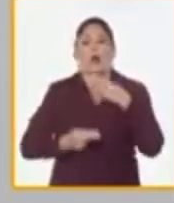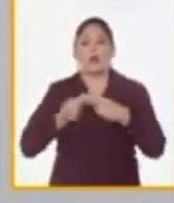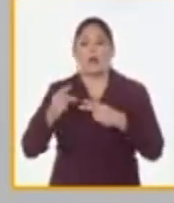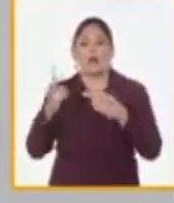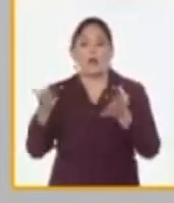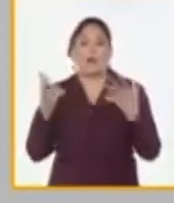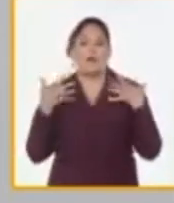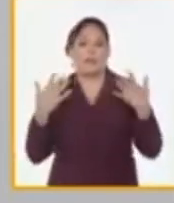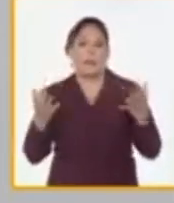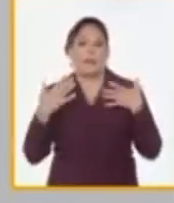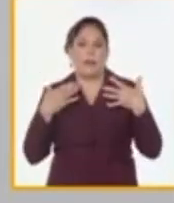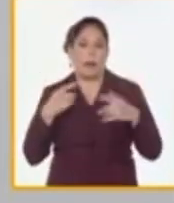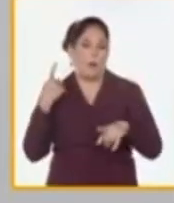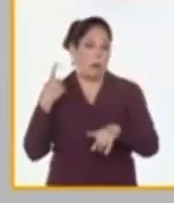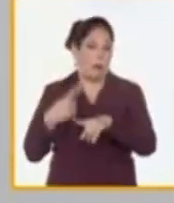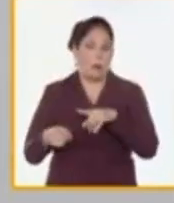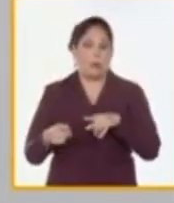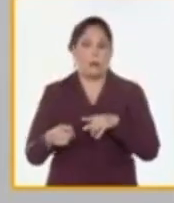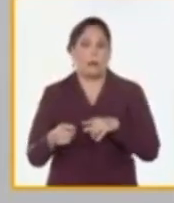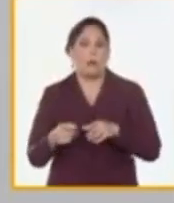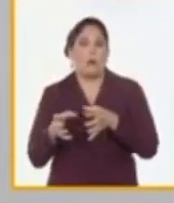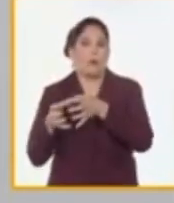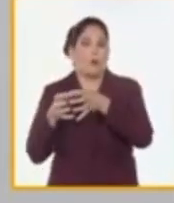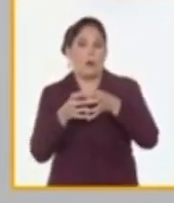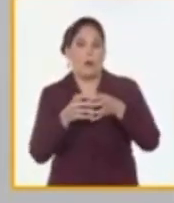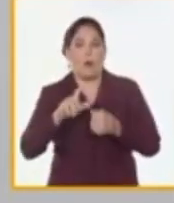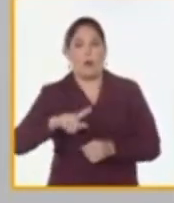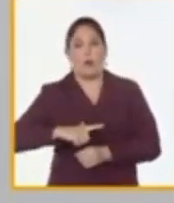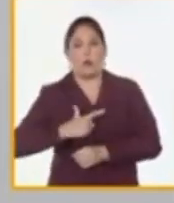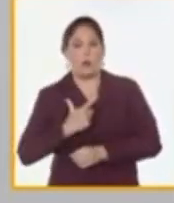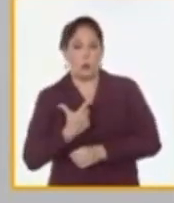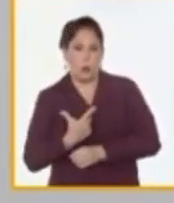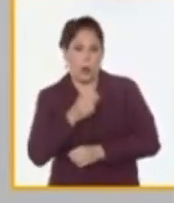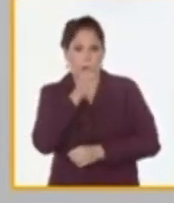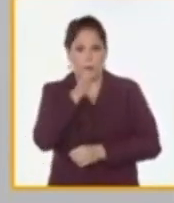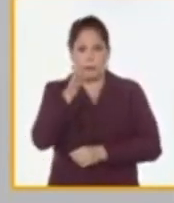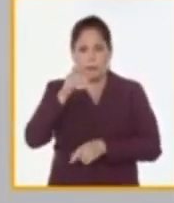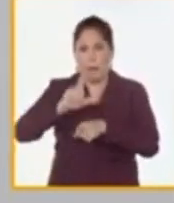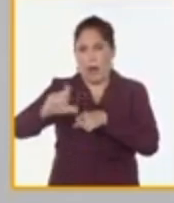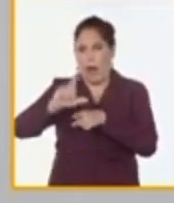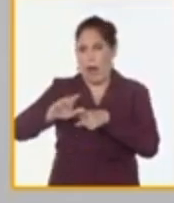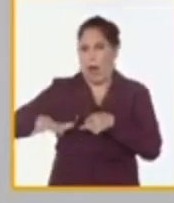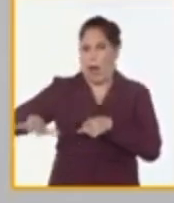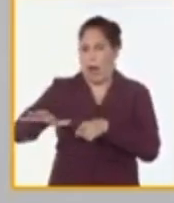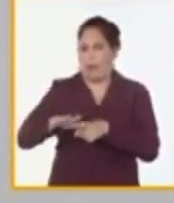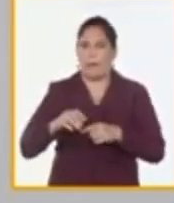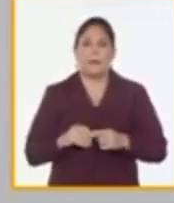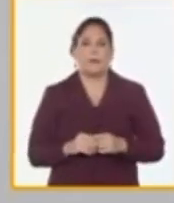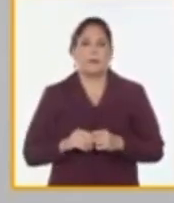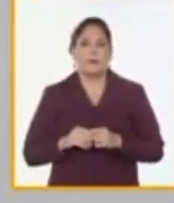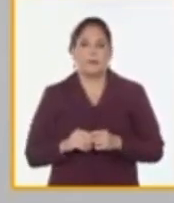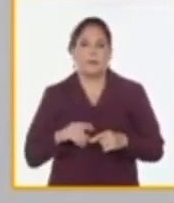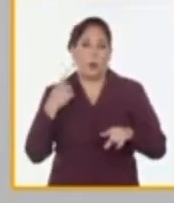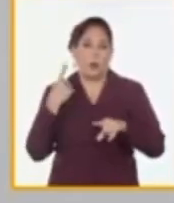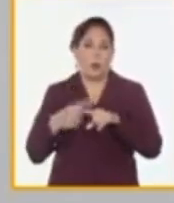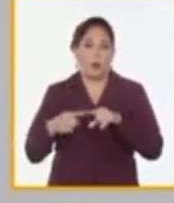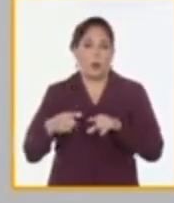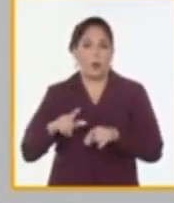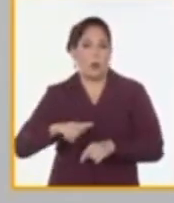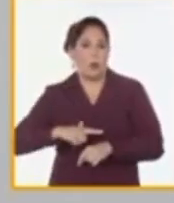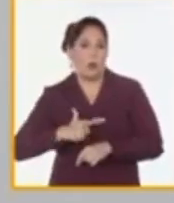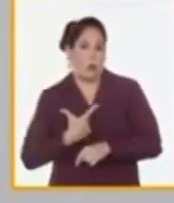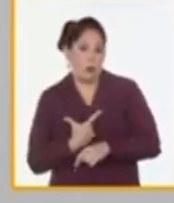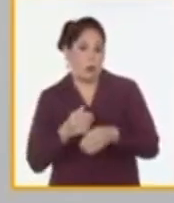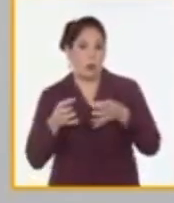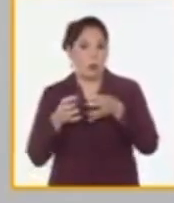verano. Llegan las guerrillas culturales de la Brigada, pero llegan las cruzadas artísticas literarias